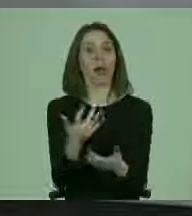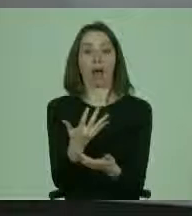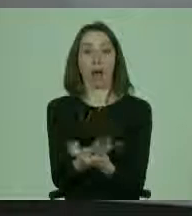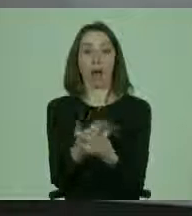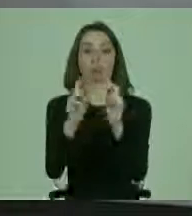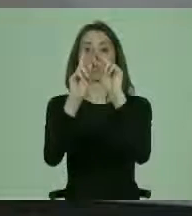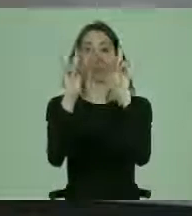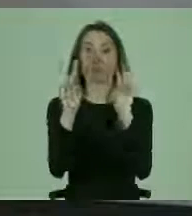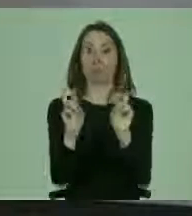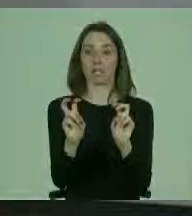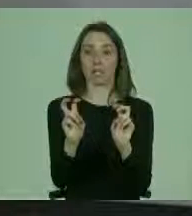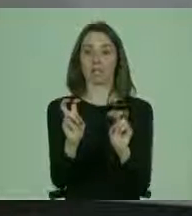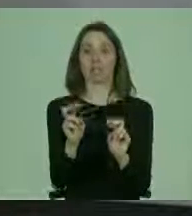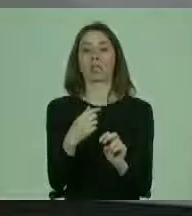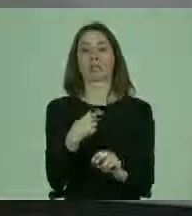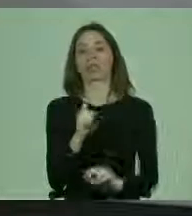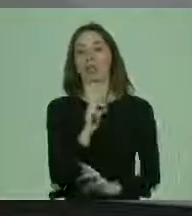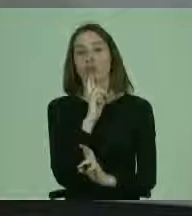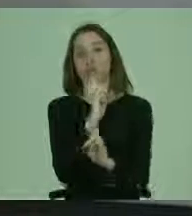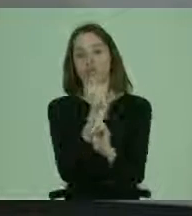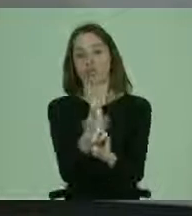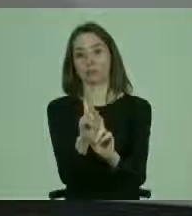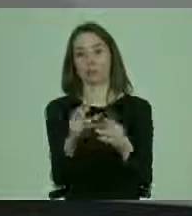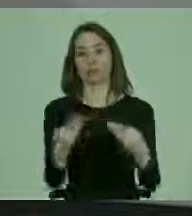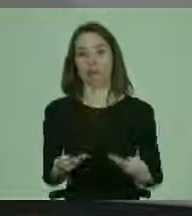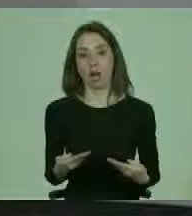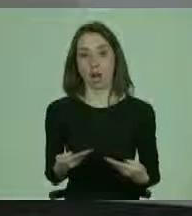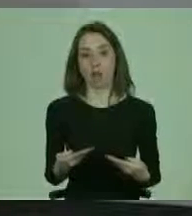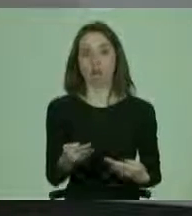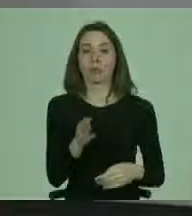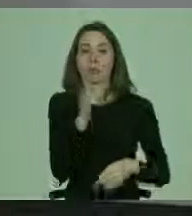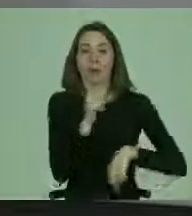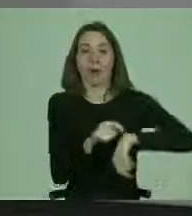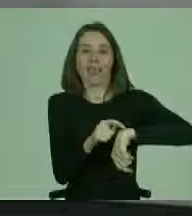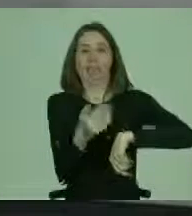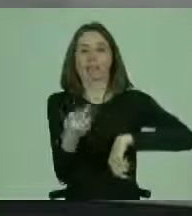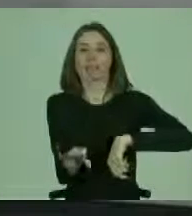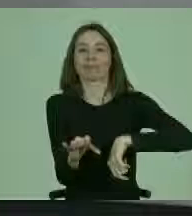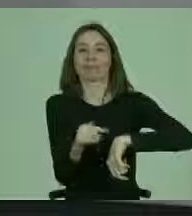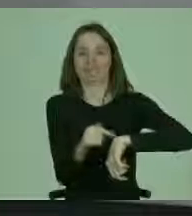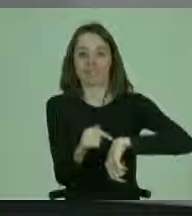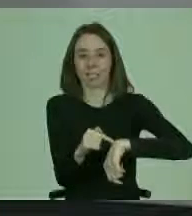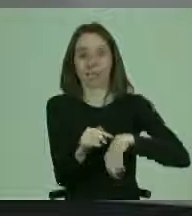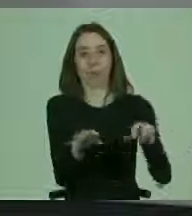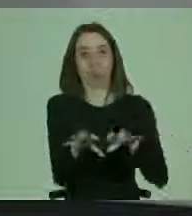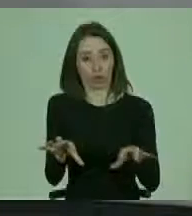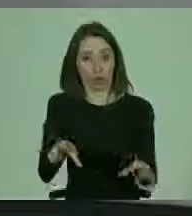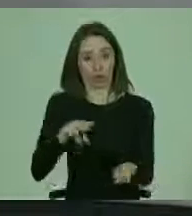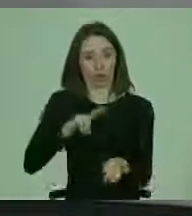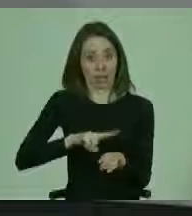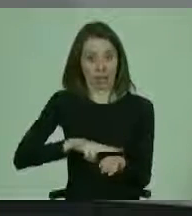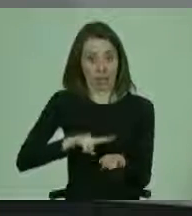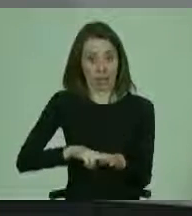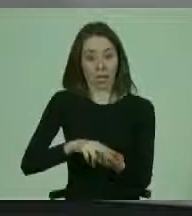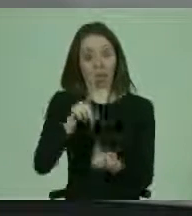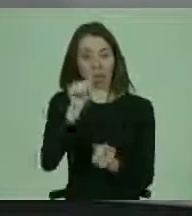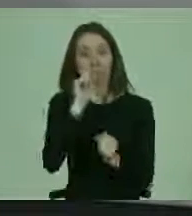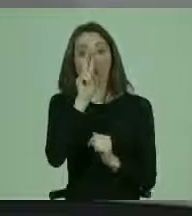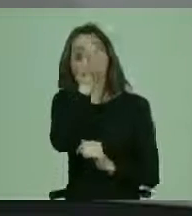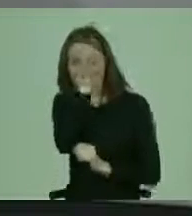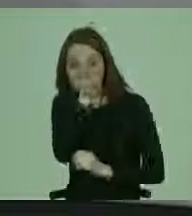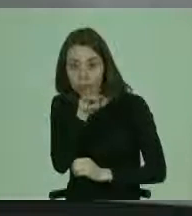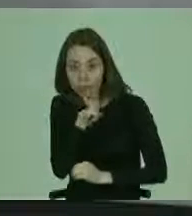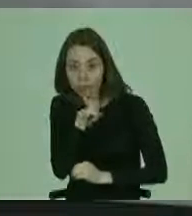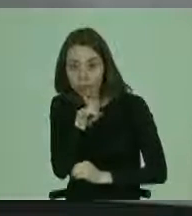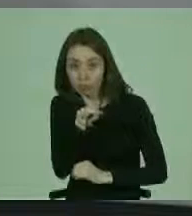temáticas que yo no voy a dar una respuesta ahora, por falta de tiempo, pero son cosas reales que ustedes la pueden ver.